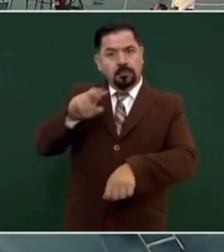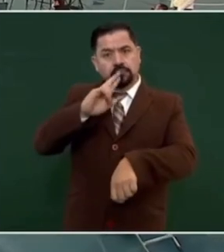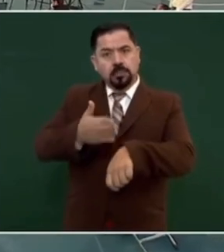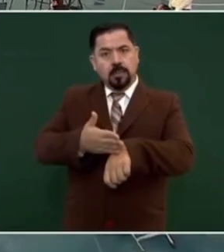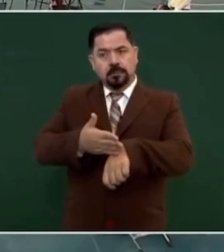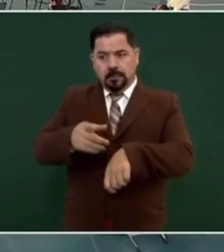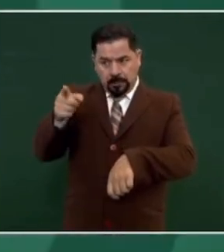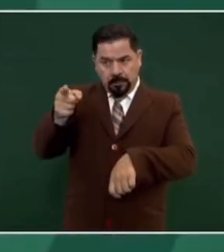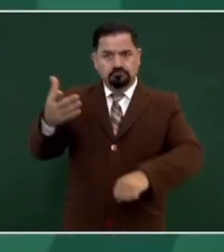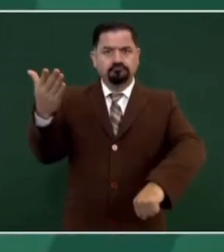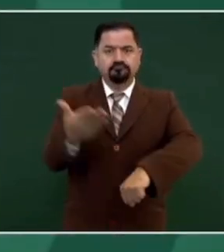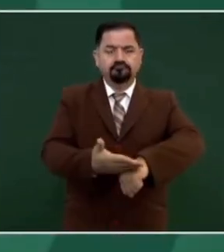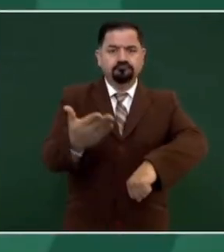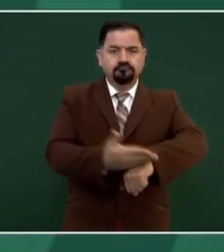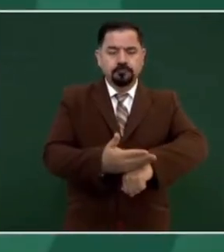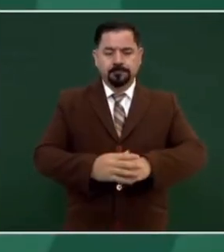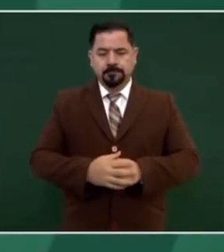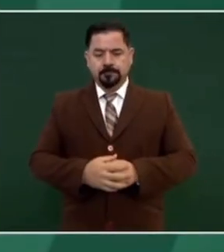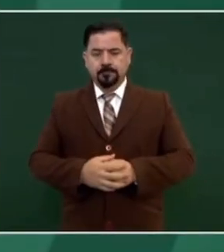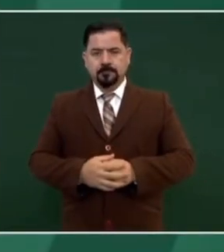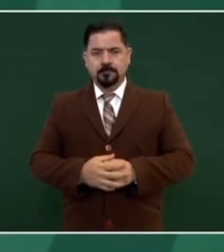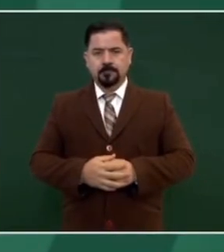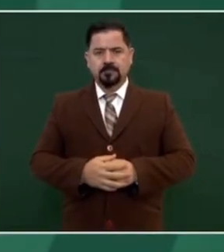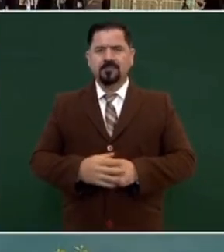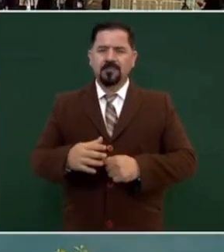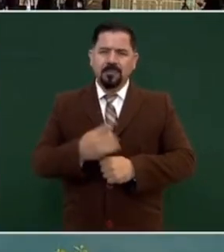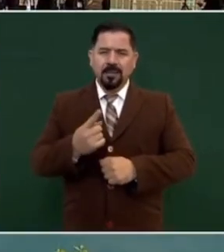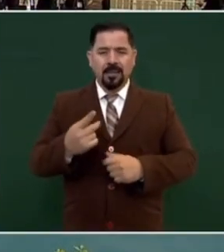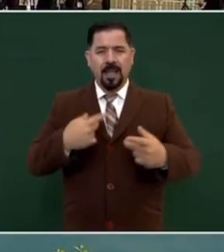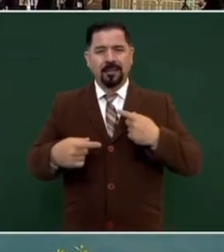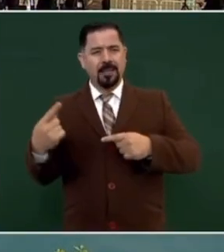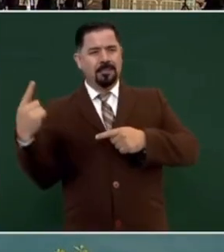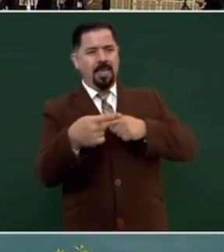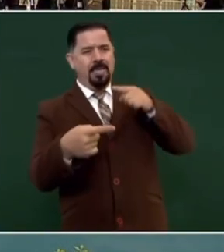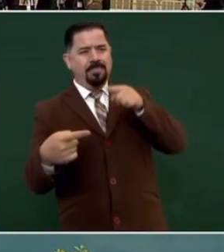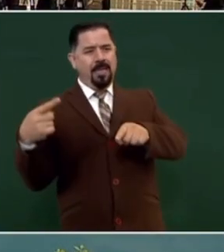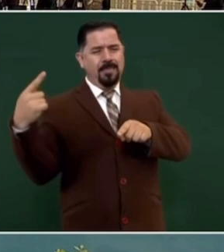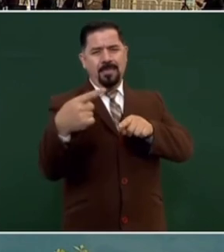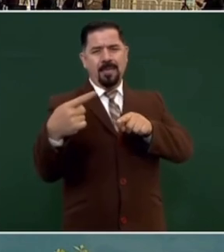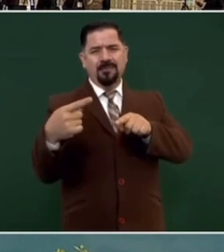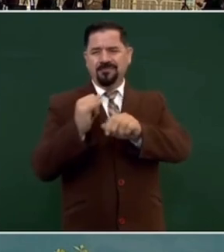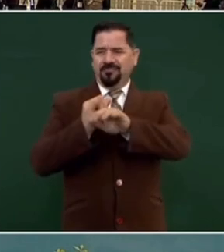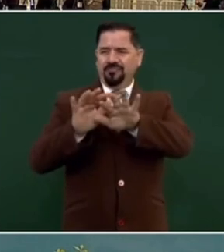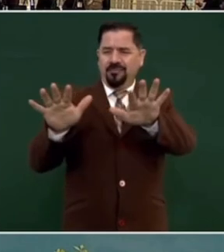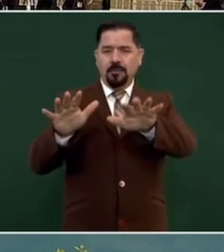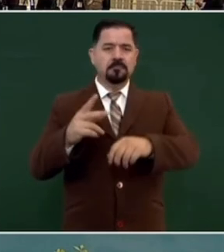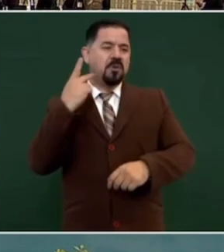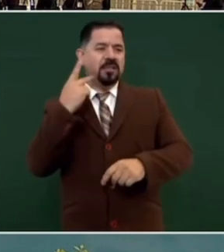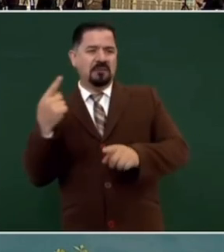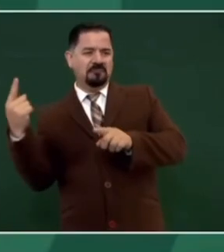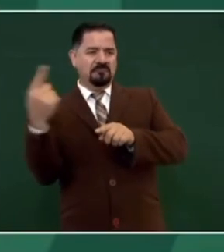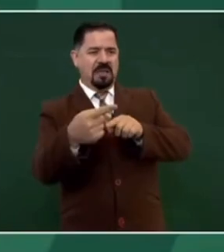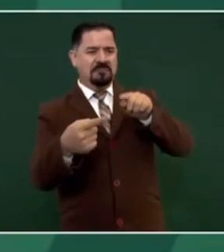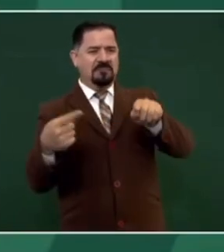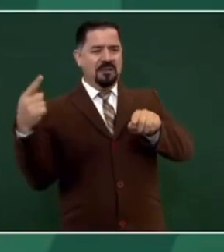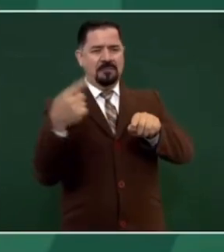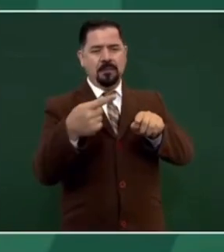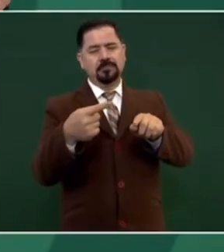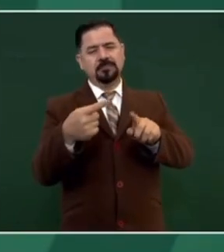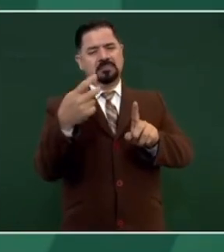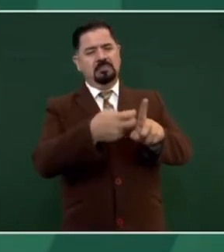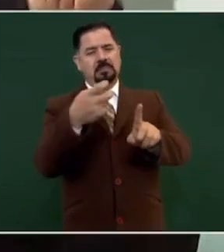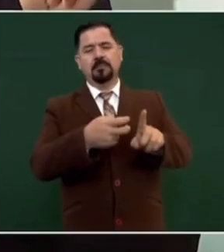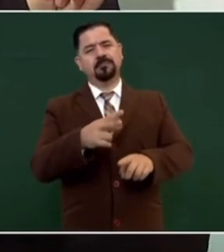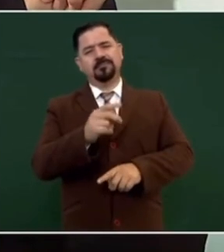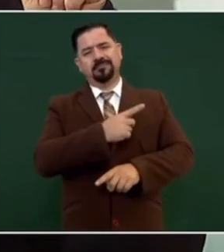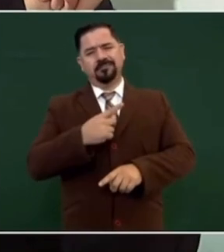que no haya linchamientos públicos, políticos. Y repito, sin